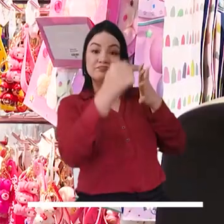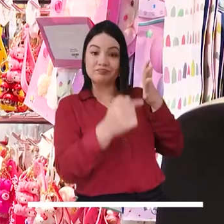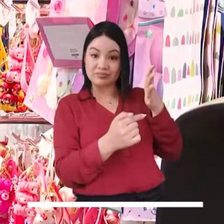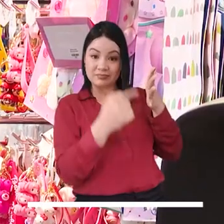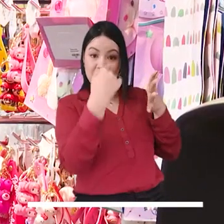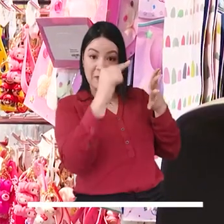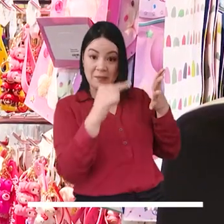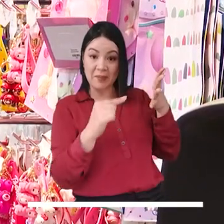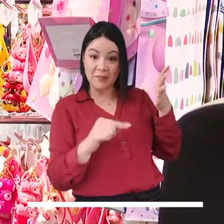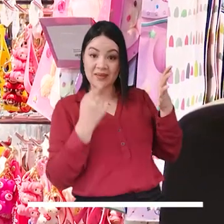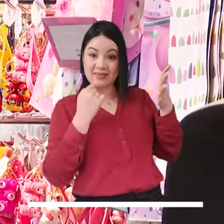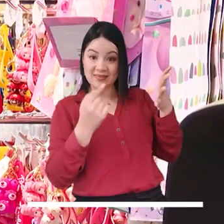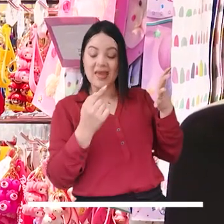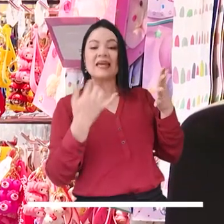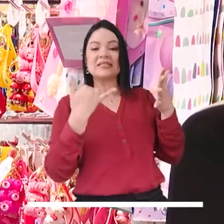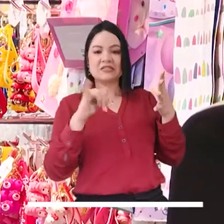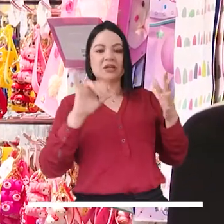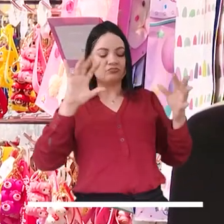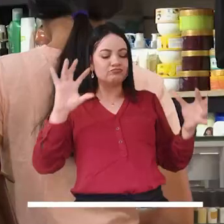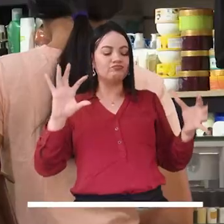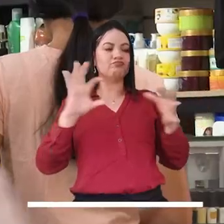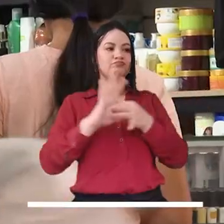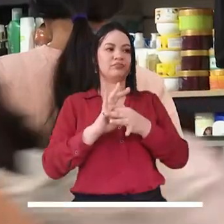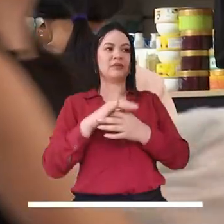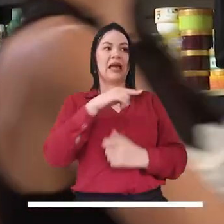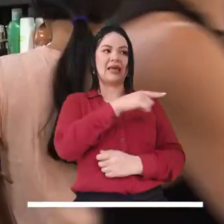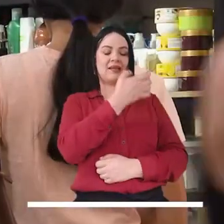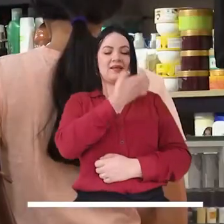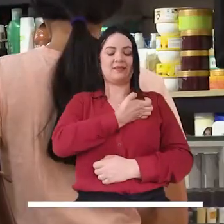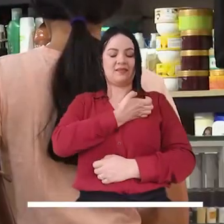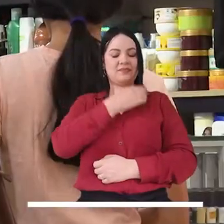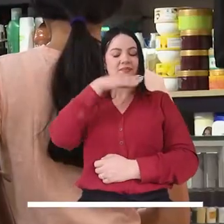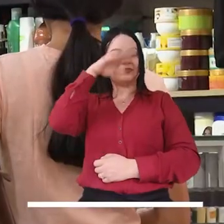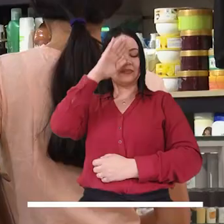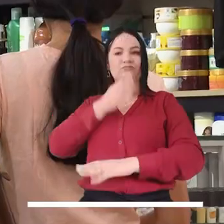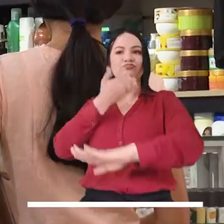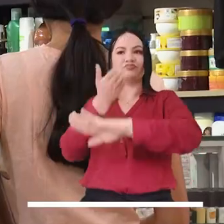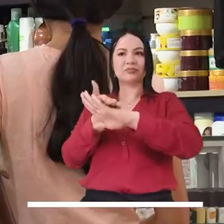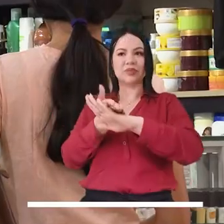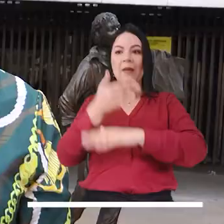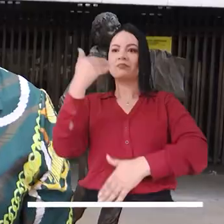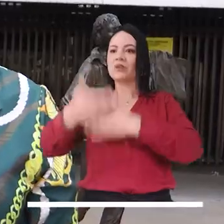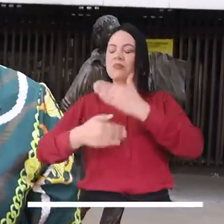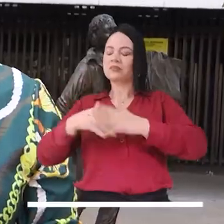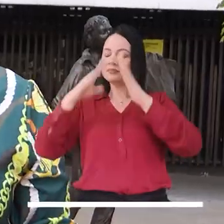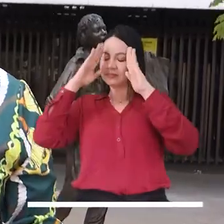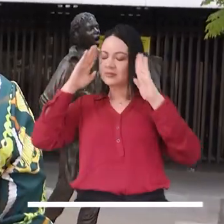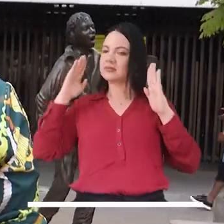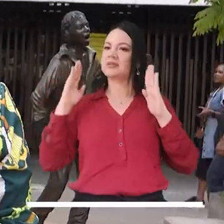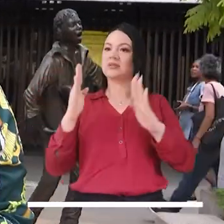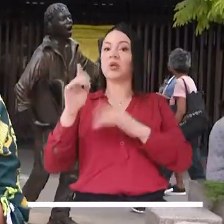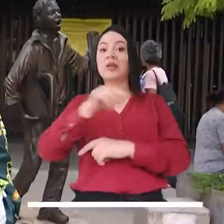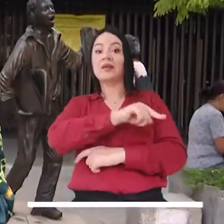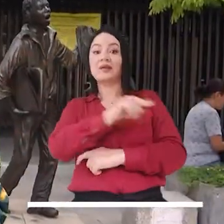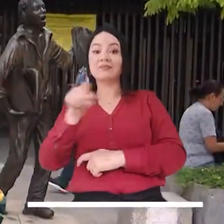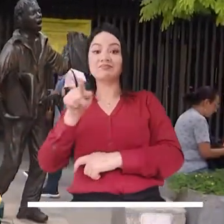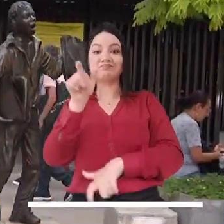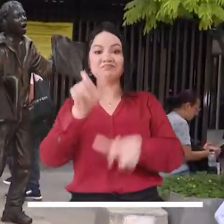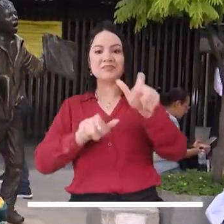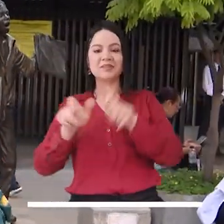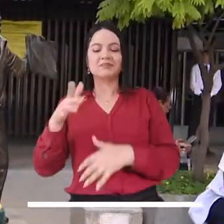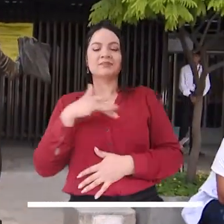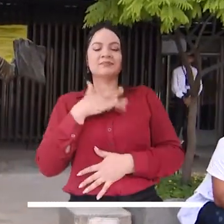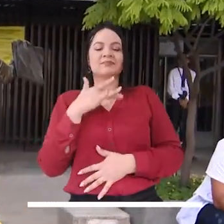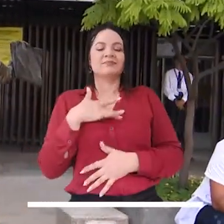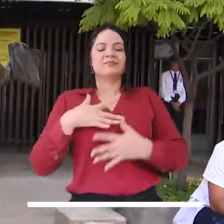articulen cada uno de esos indicadores que ha propuesto la Alcaldía de Medellín para que atienda esa necesidad y los